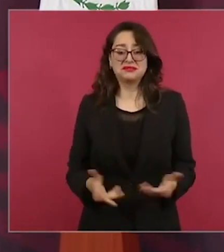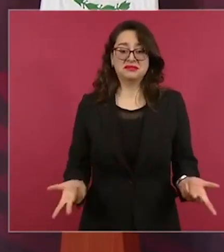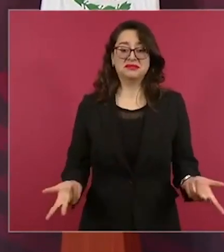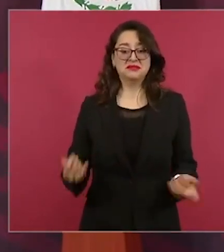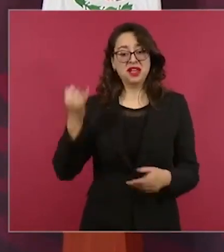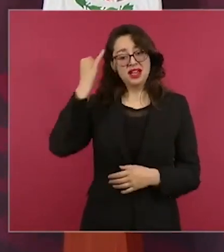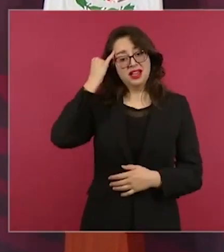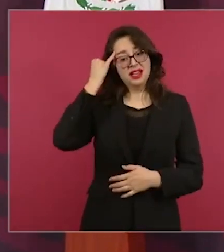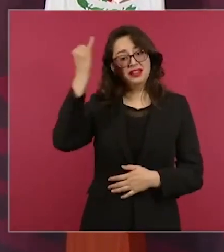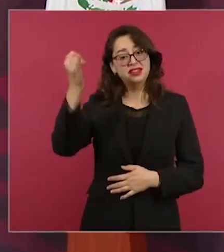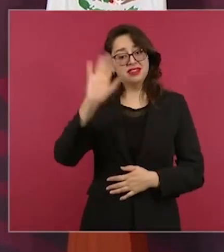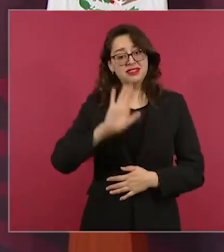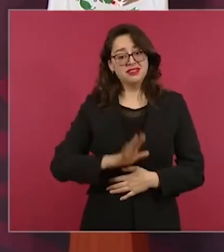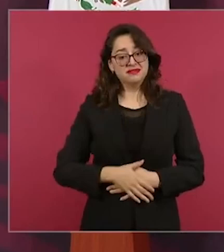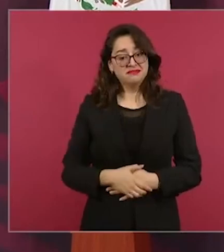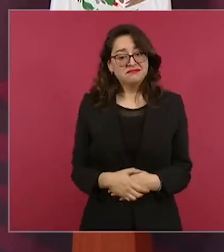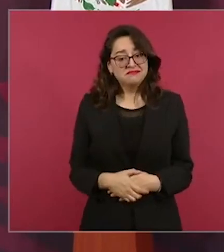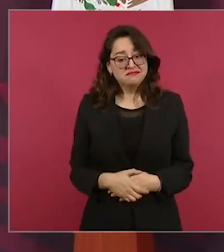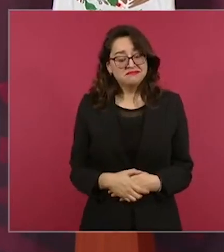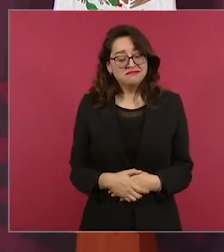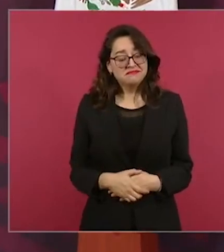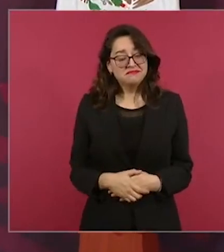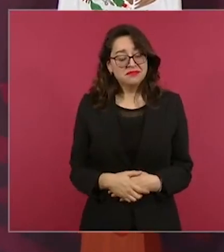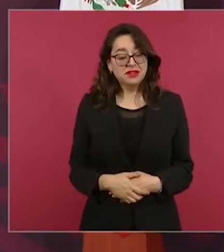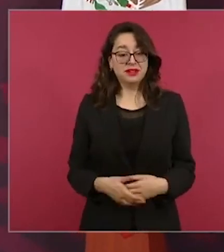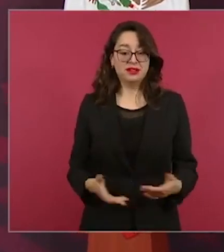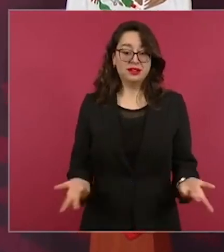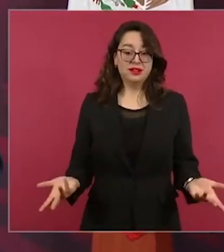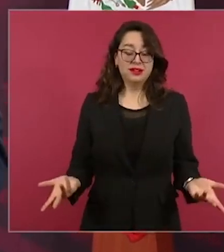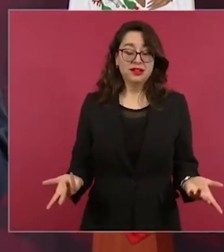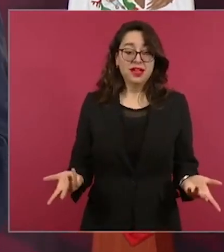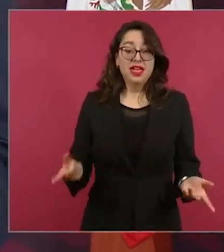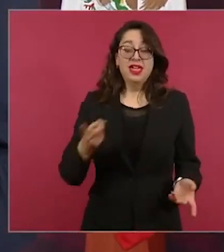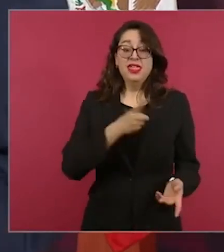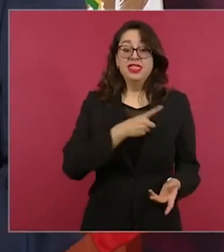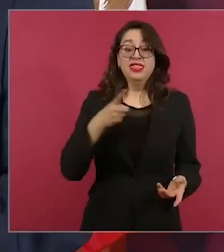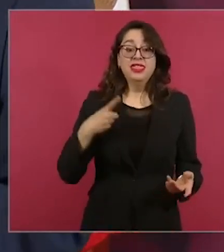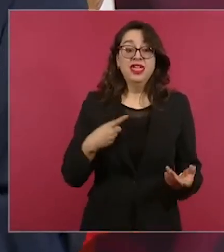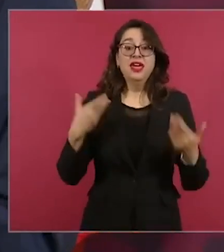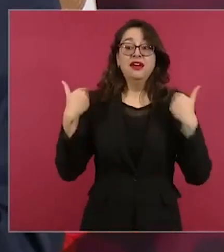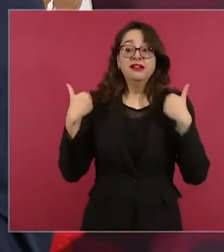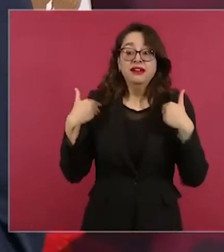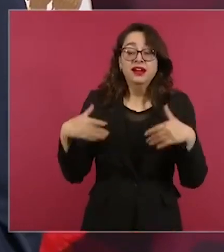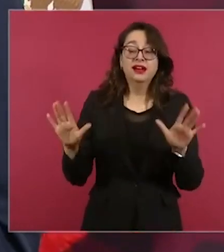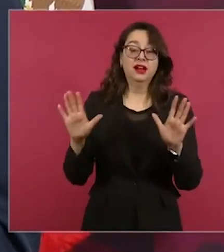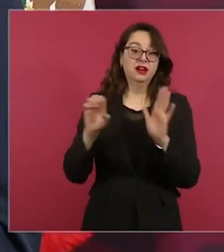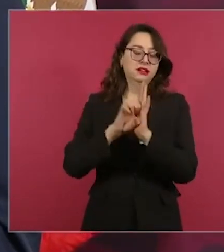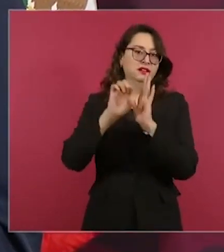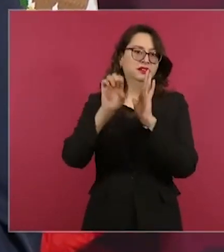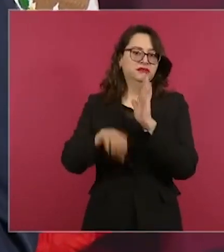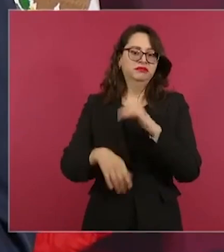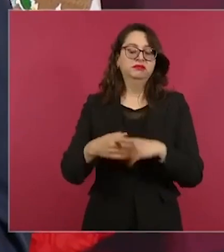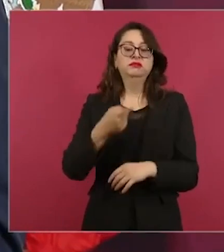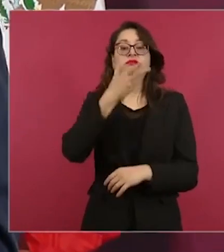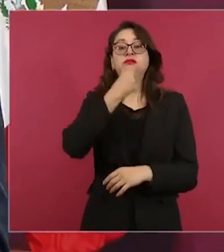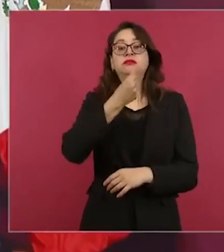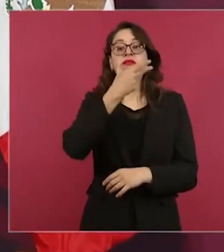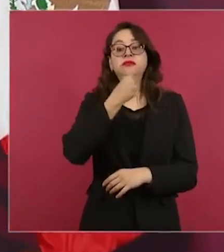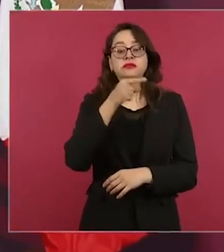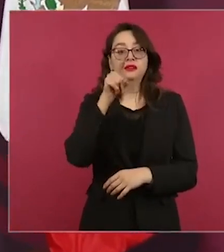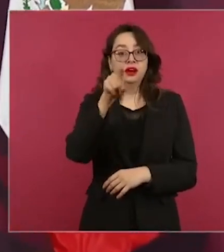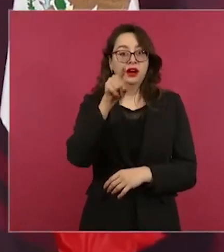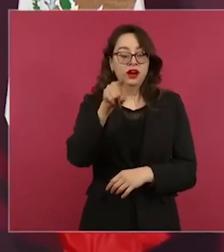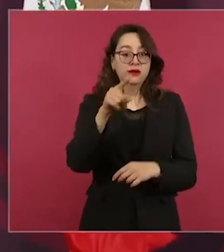la judicatura al ministro